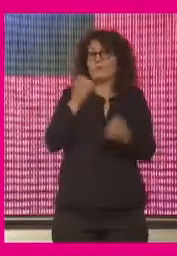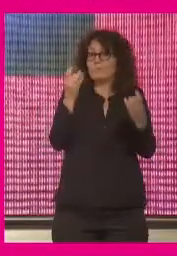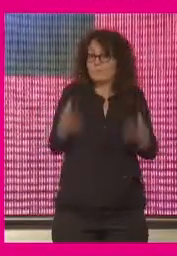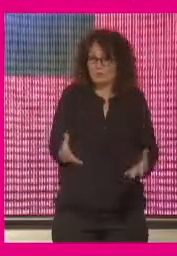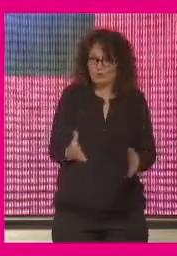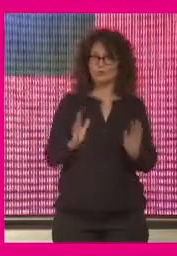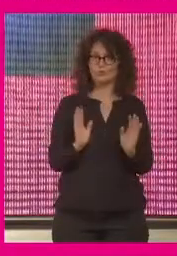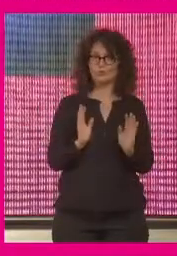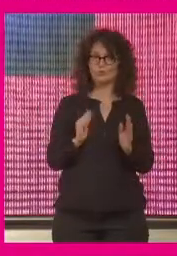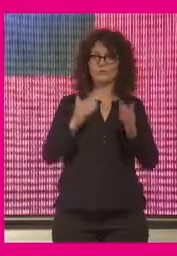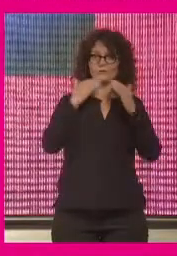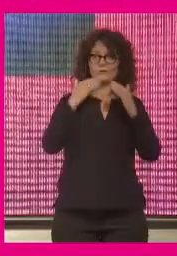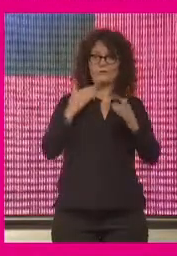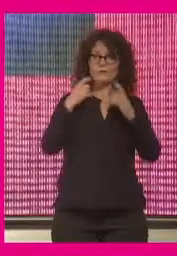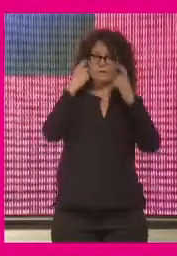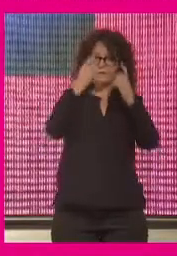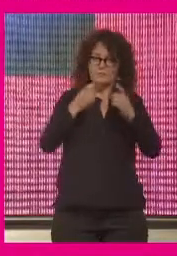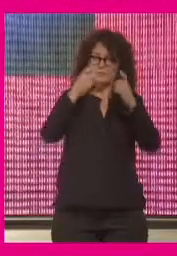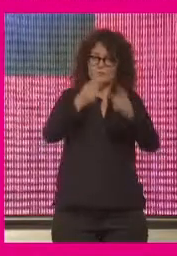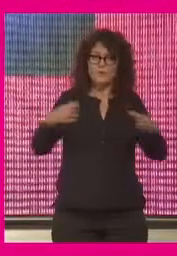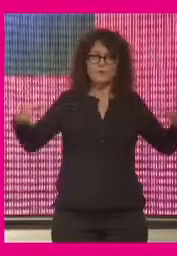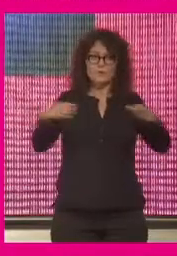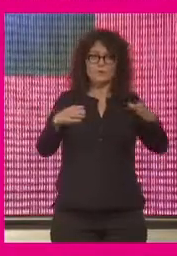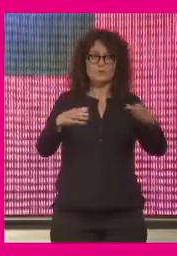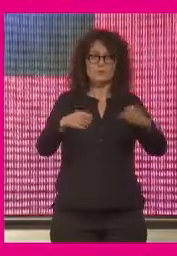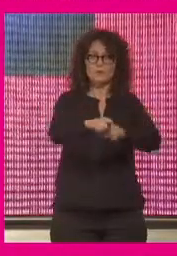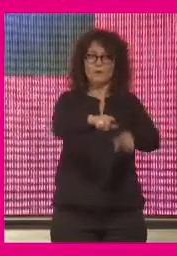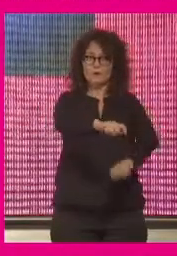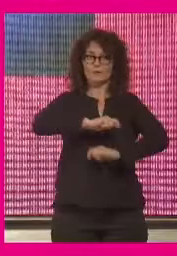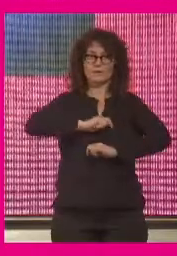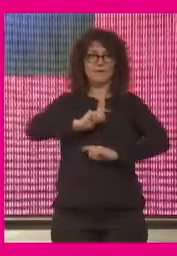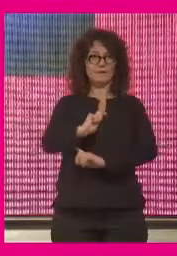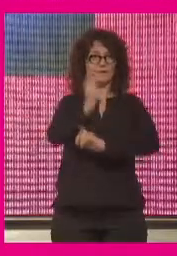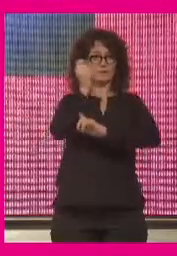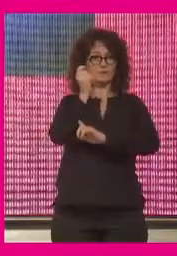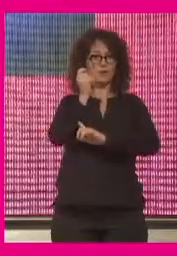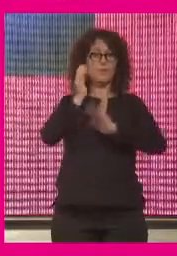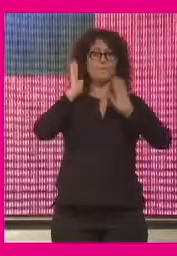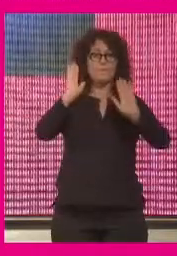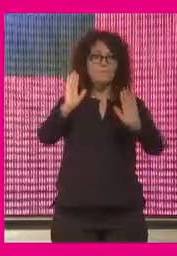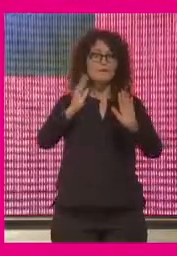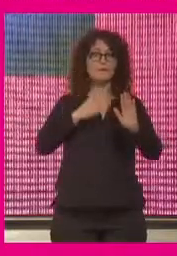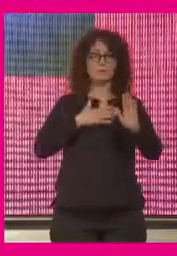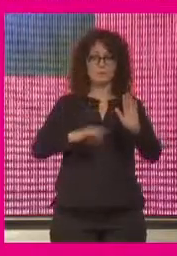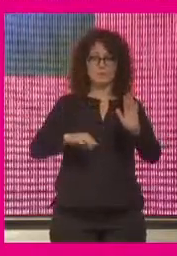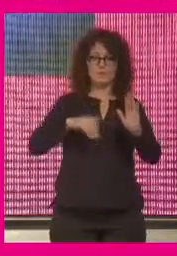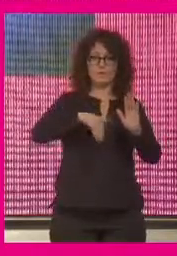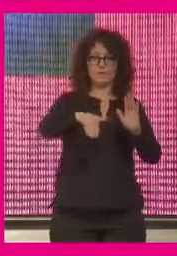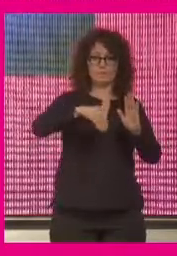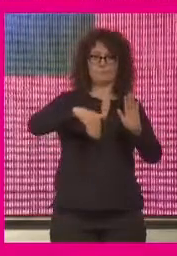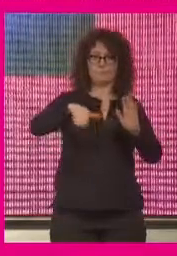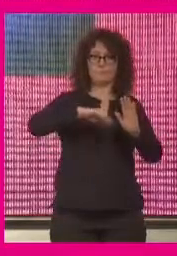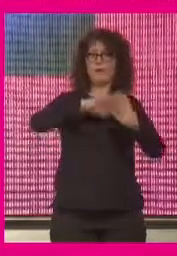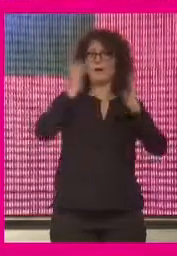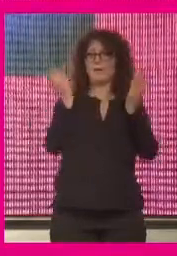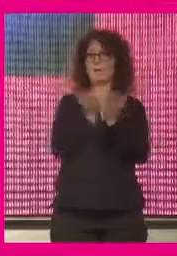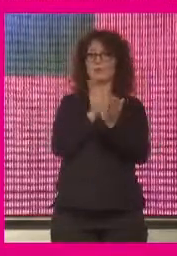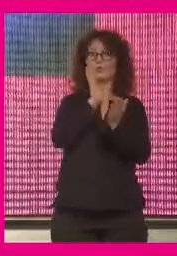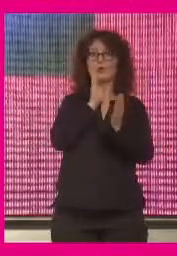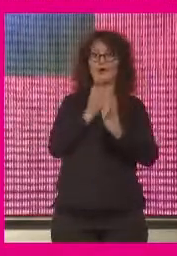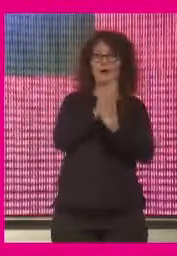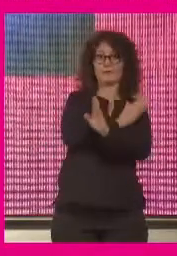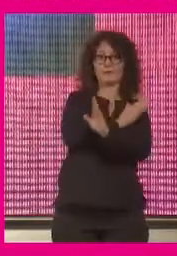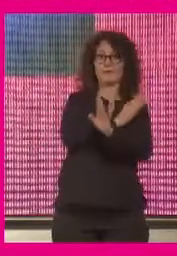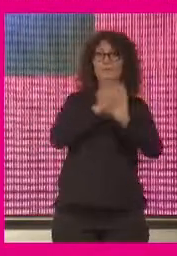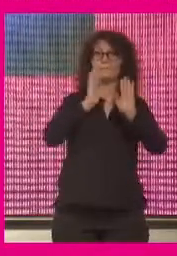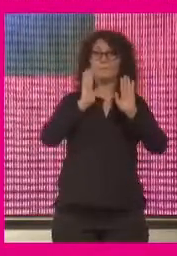al éxito de este grandísimo esfuerzo colectivo, pero lo que sí que podemos aventurar es que volveremos al mundo de antes. Lo que pasa es que probablemente el